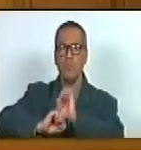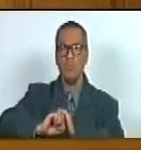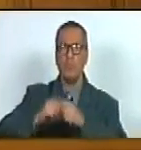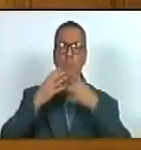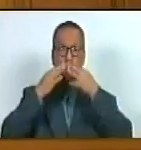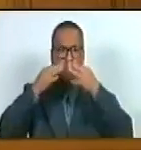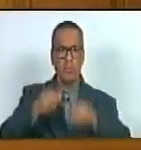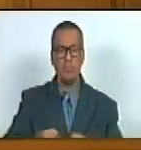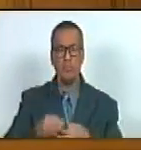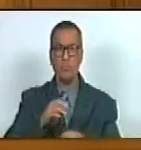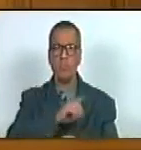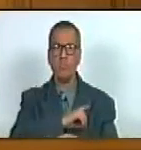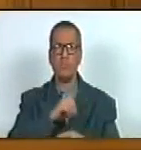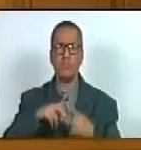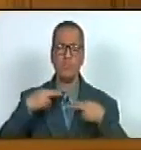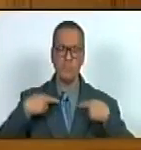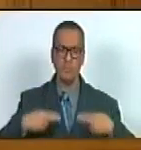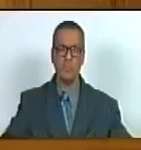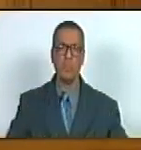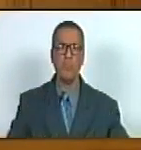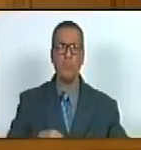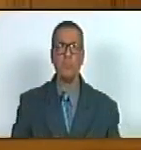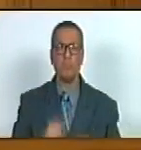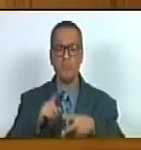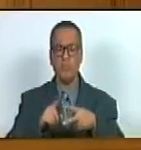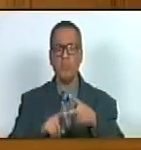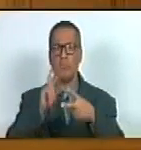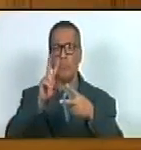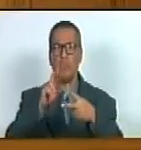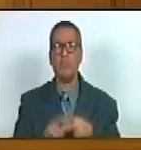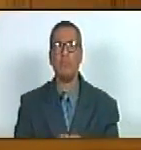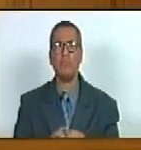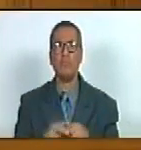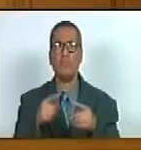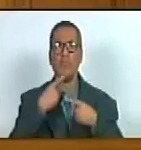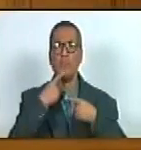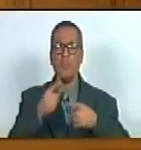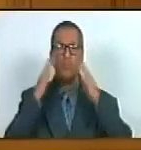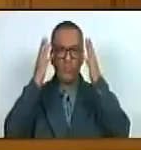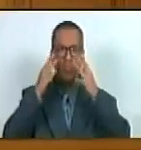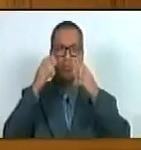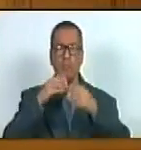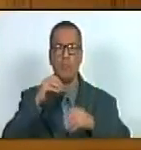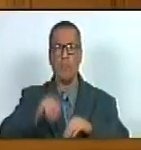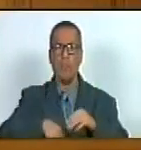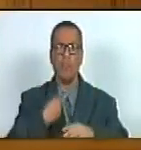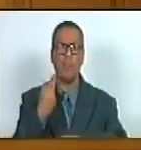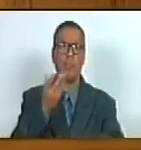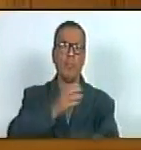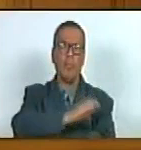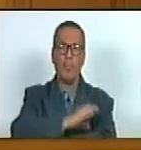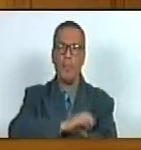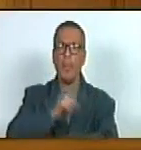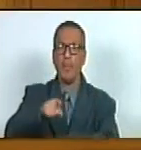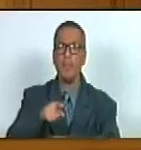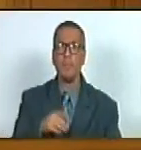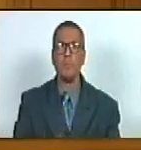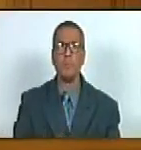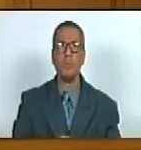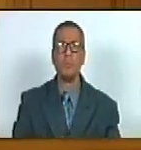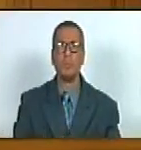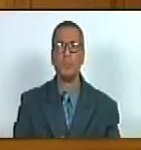garantía de los derechos humanos segundo se exhorta al poder ciudadano para que de manera